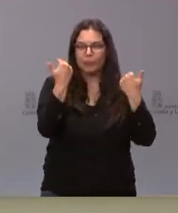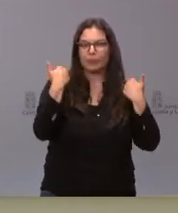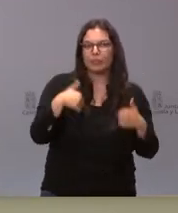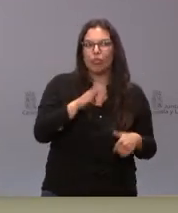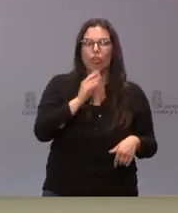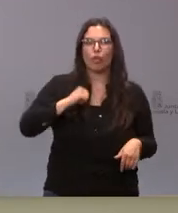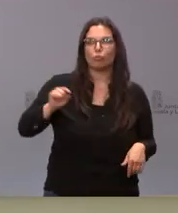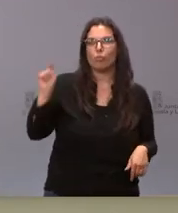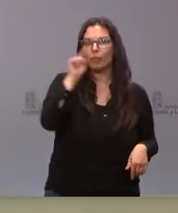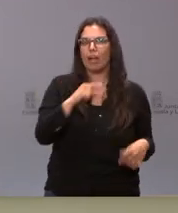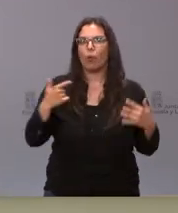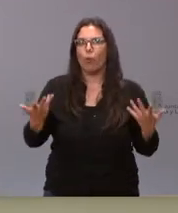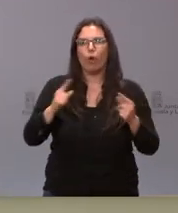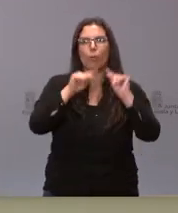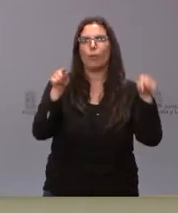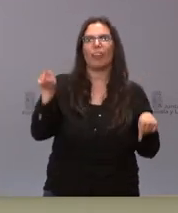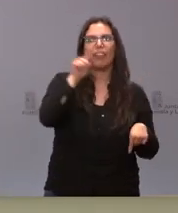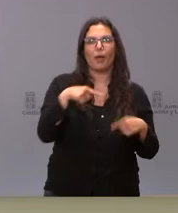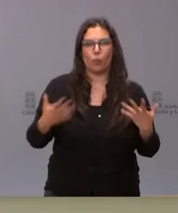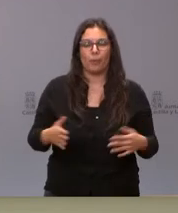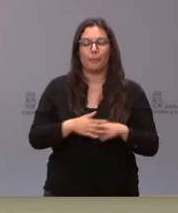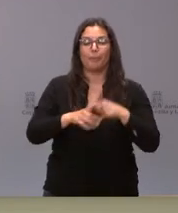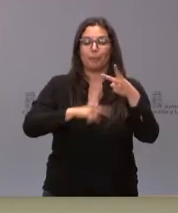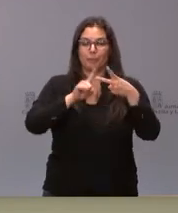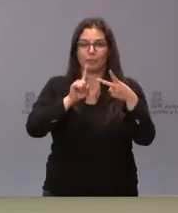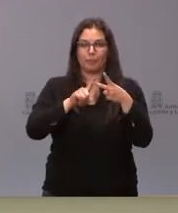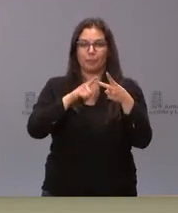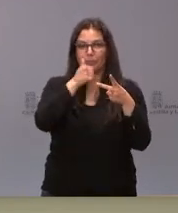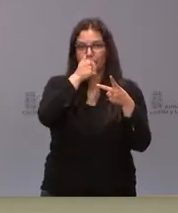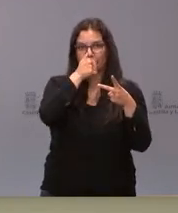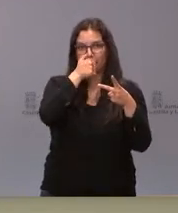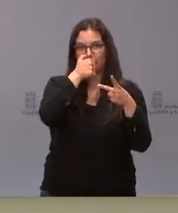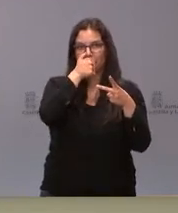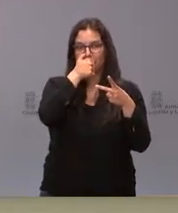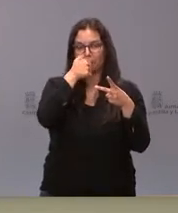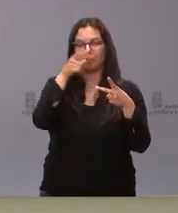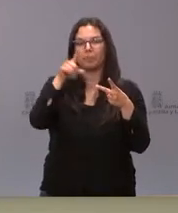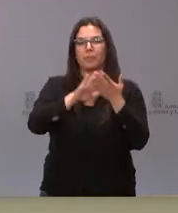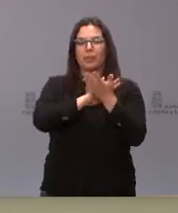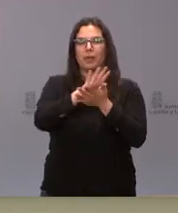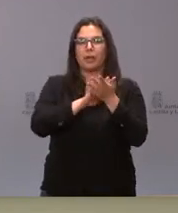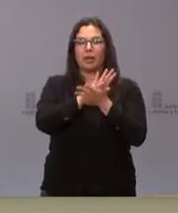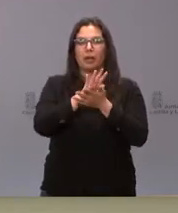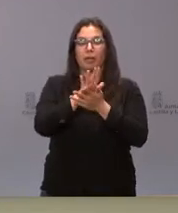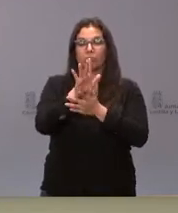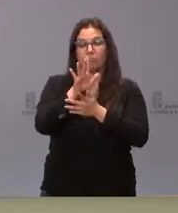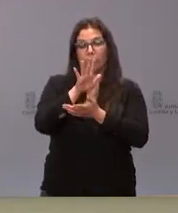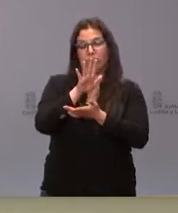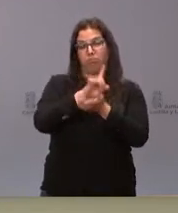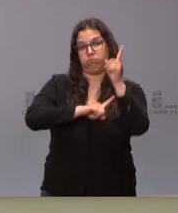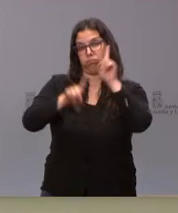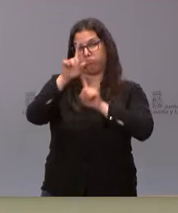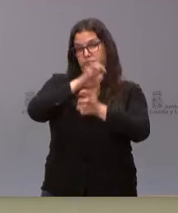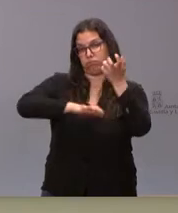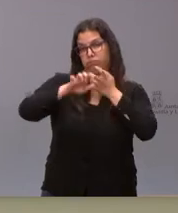hospital se ha detectado en qué provincia y luego quería referirme a la polémica surgida en torno al pleno